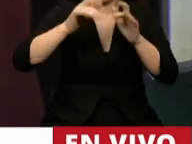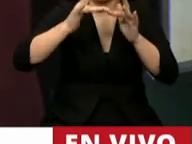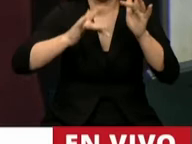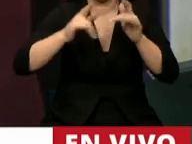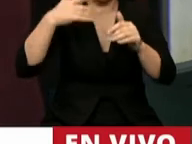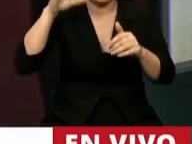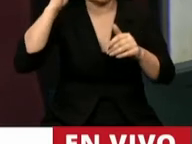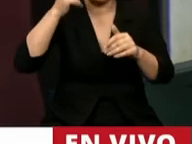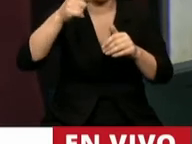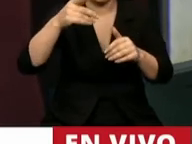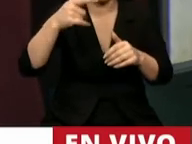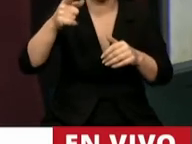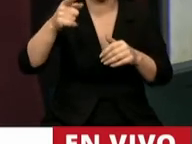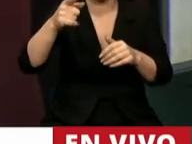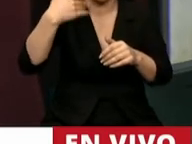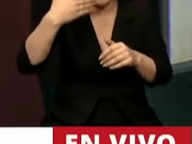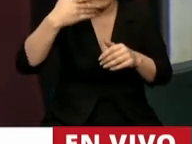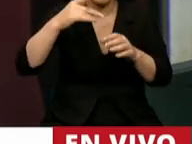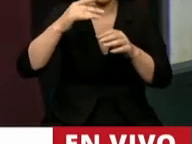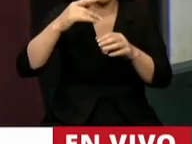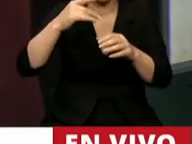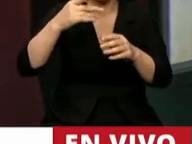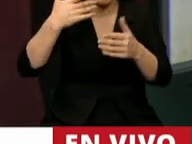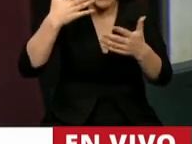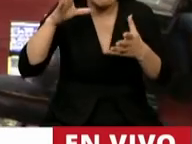escuchamos el audio, por favor, y que hable cerca del micrófono.